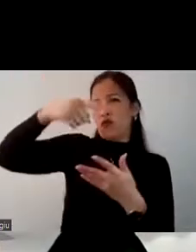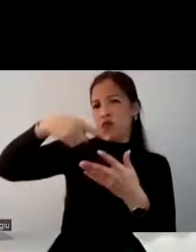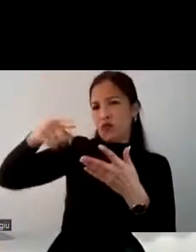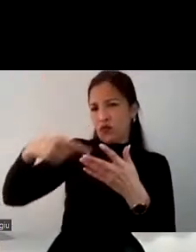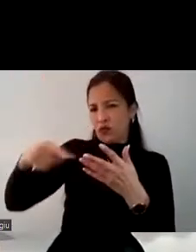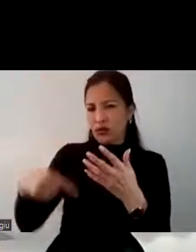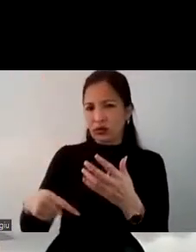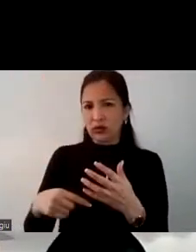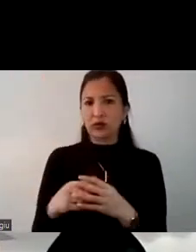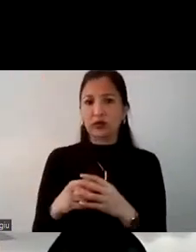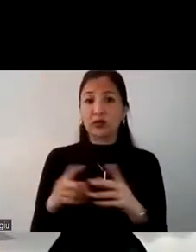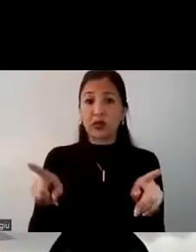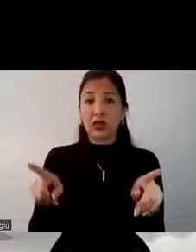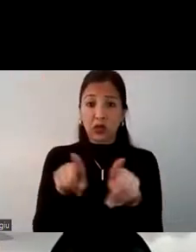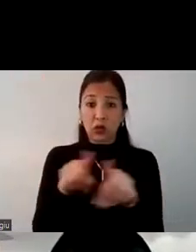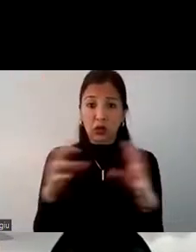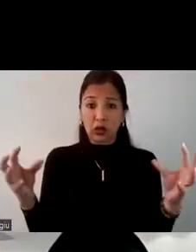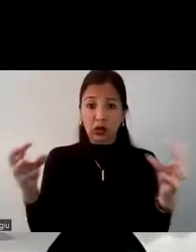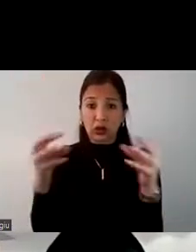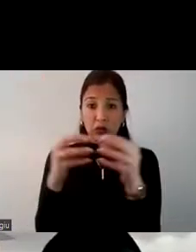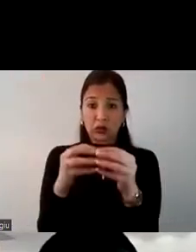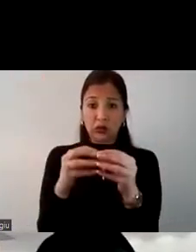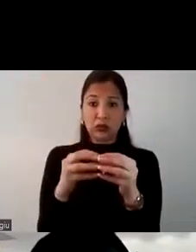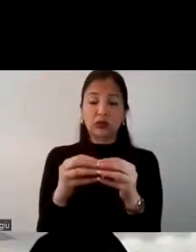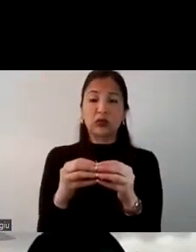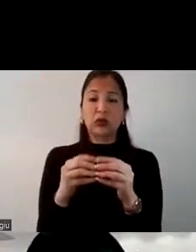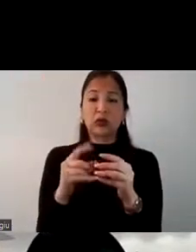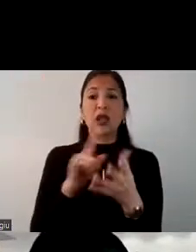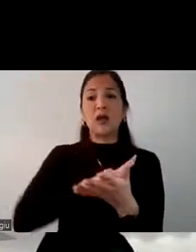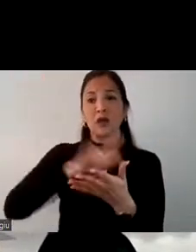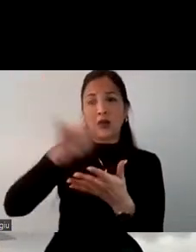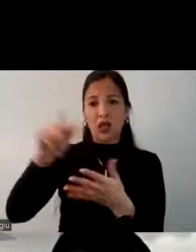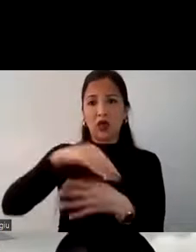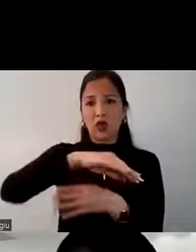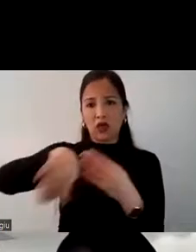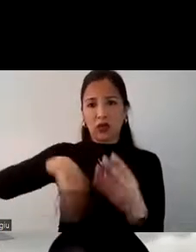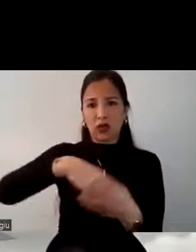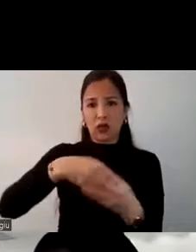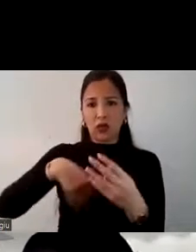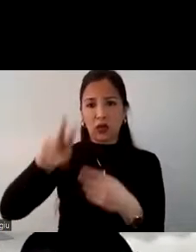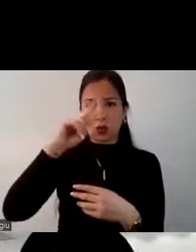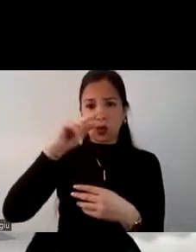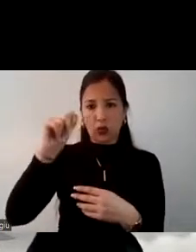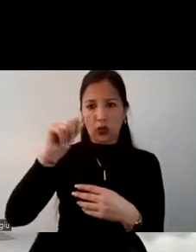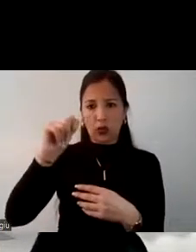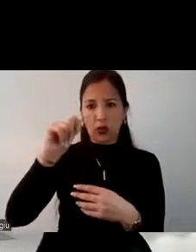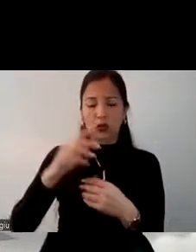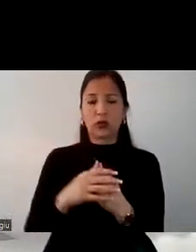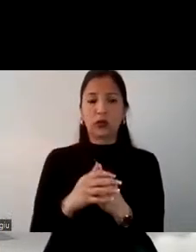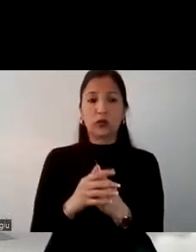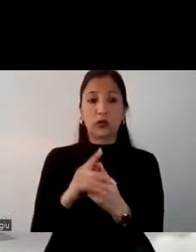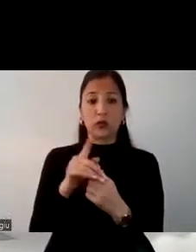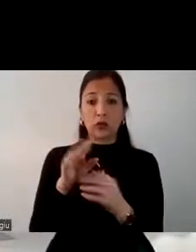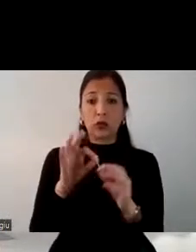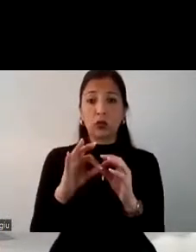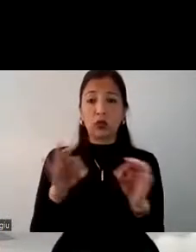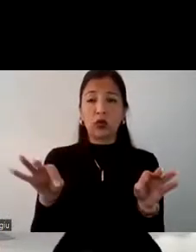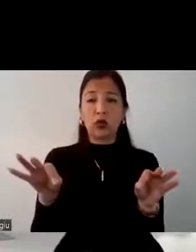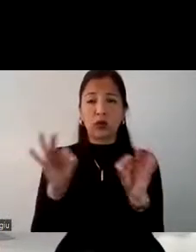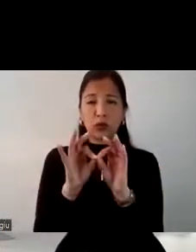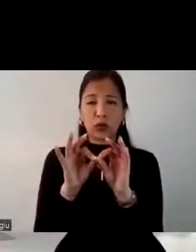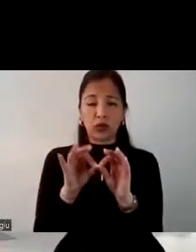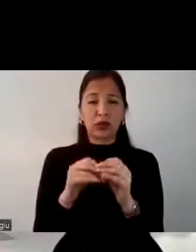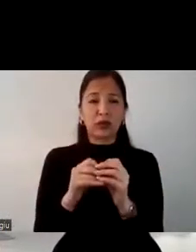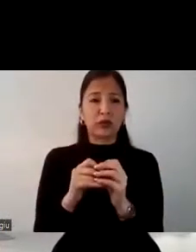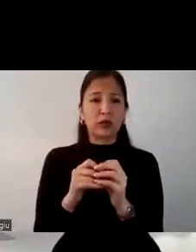embargo, ambos siguen manteniéndose el contexto de que están viajando dentro de Ecuador. Pero acá sí hay algo muy importante que resaltar. Y